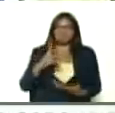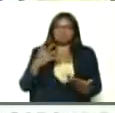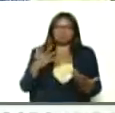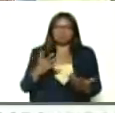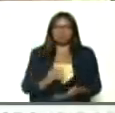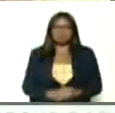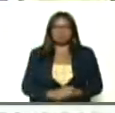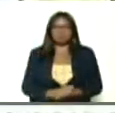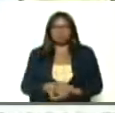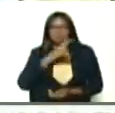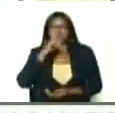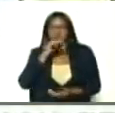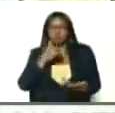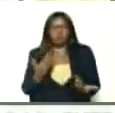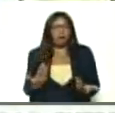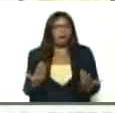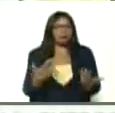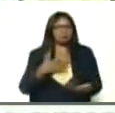no tiene nombre,